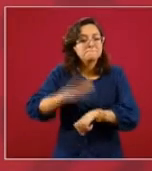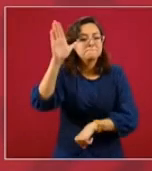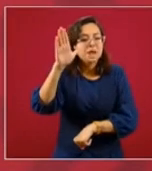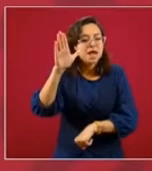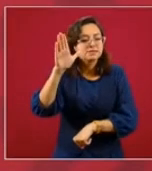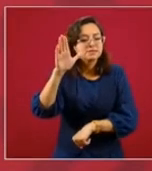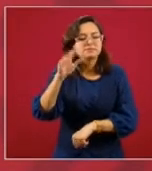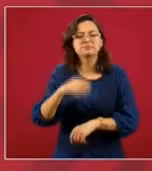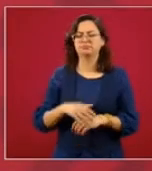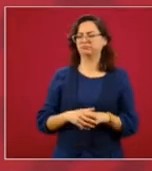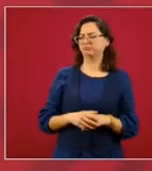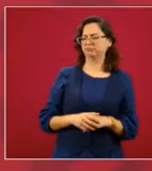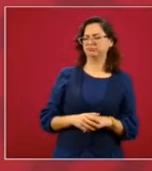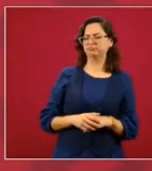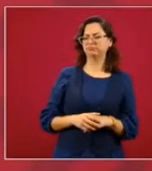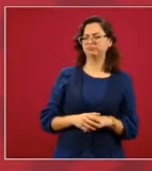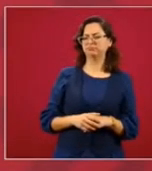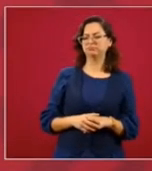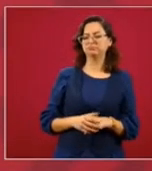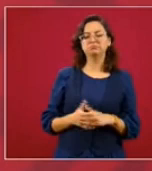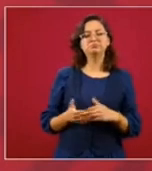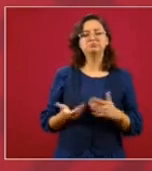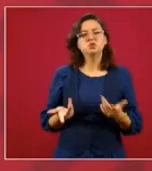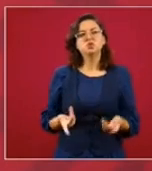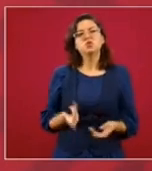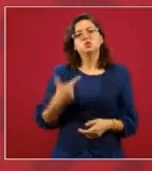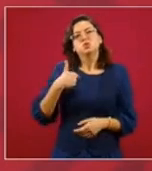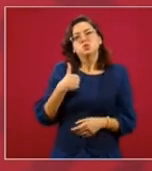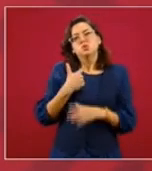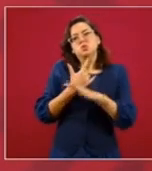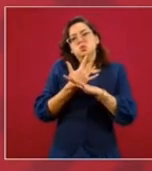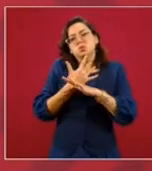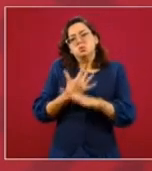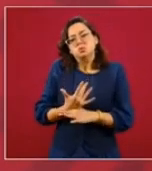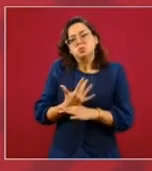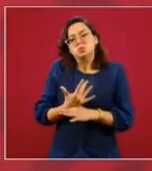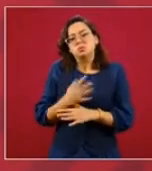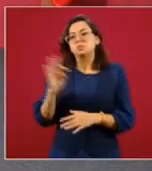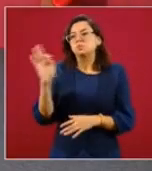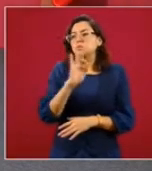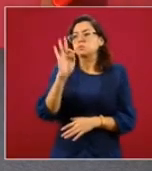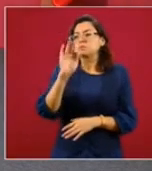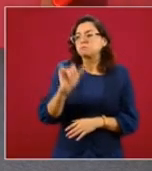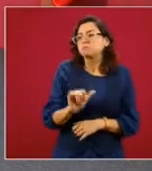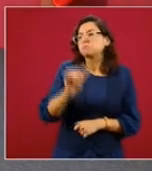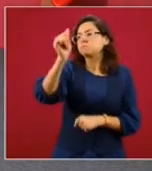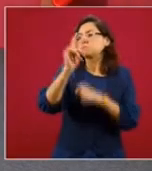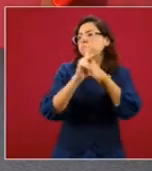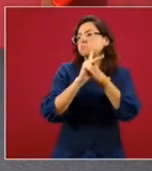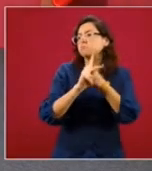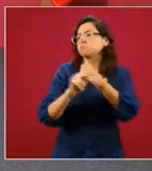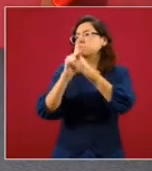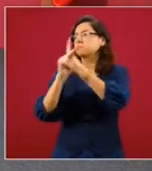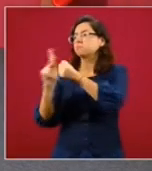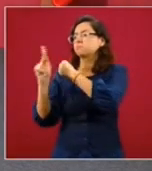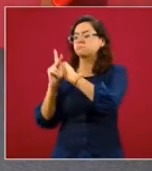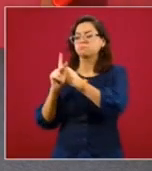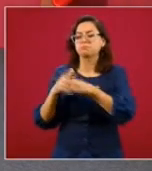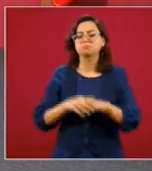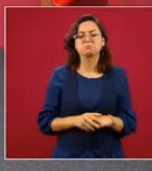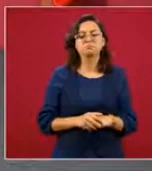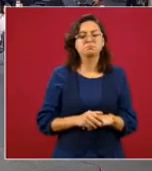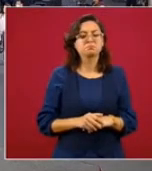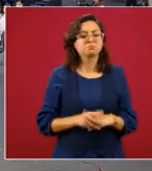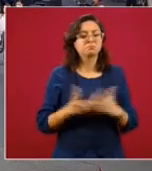puede ser que suceda en otros países. Son datos